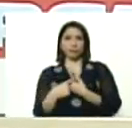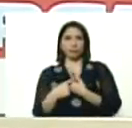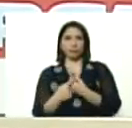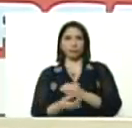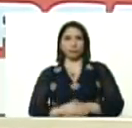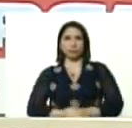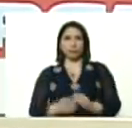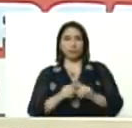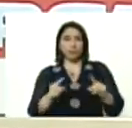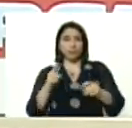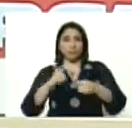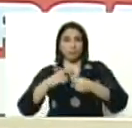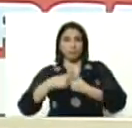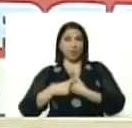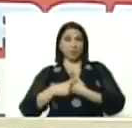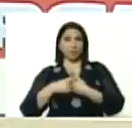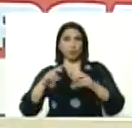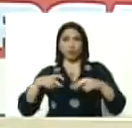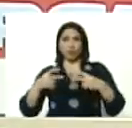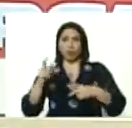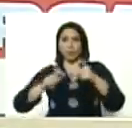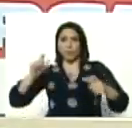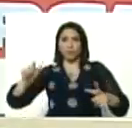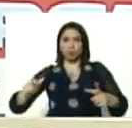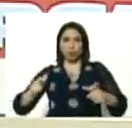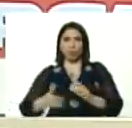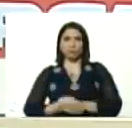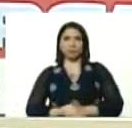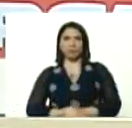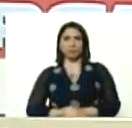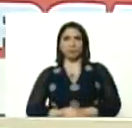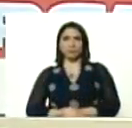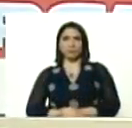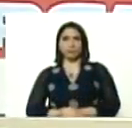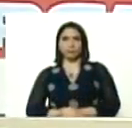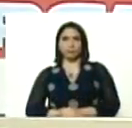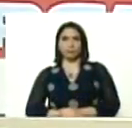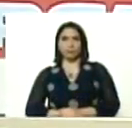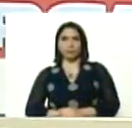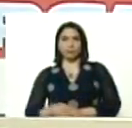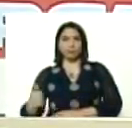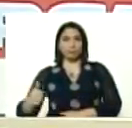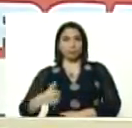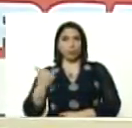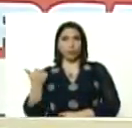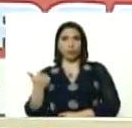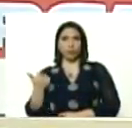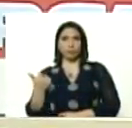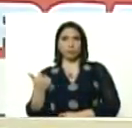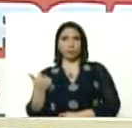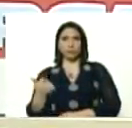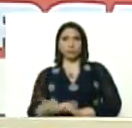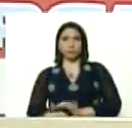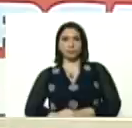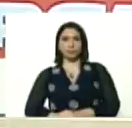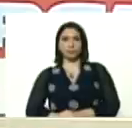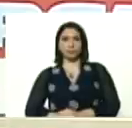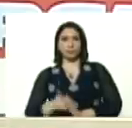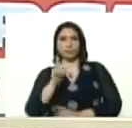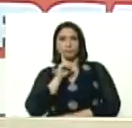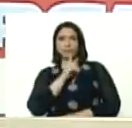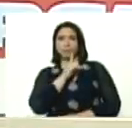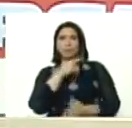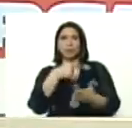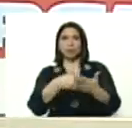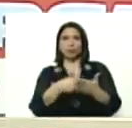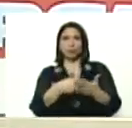para incorporar nuevos actores, nuevos protagonistas, aprovecho y menciono que,